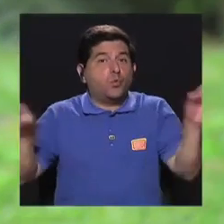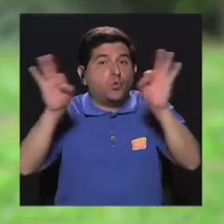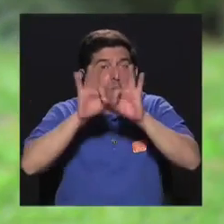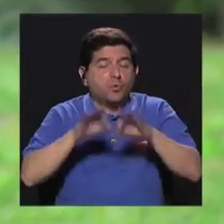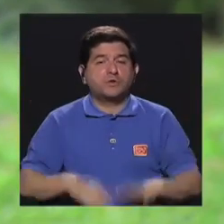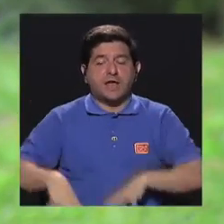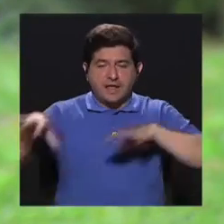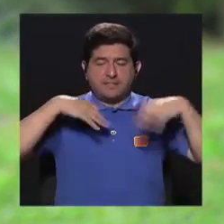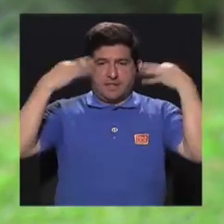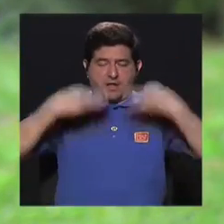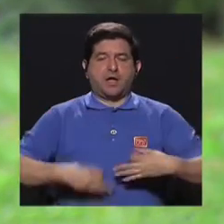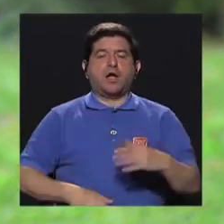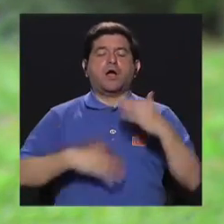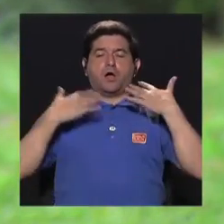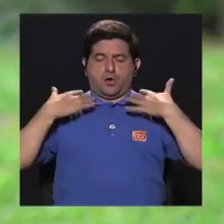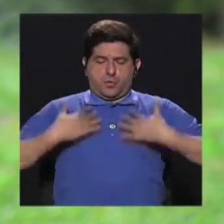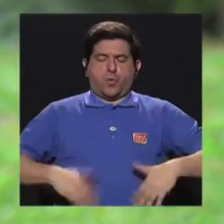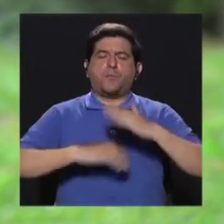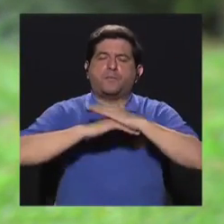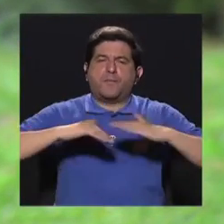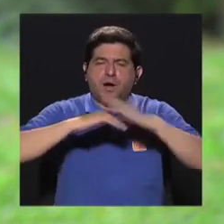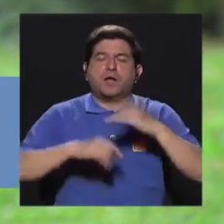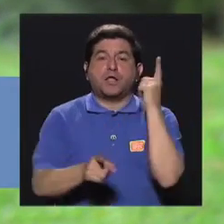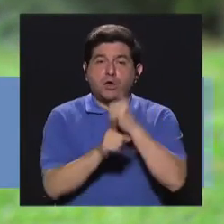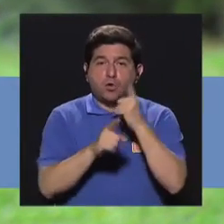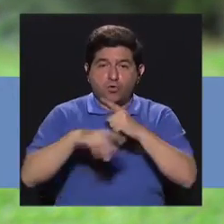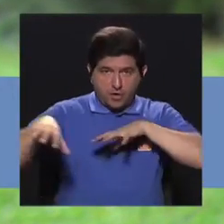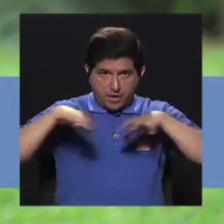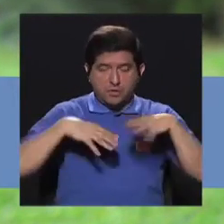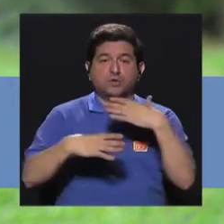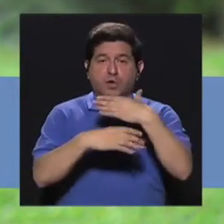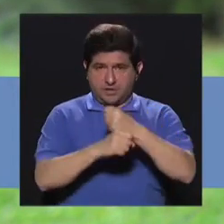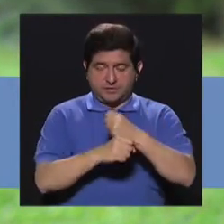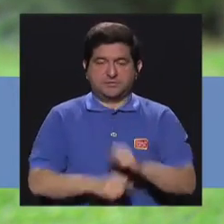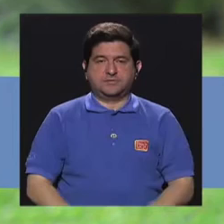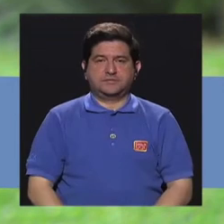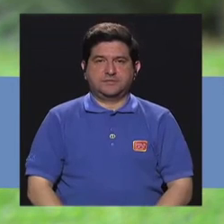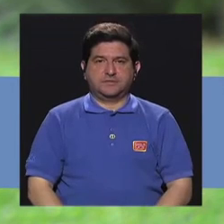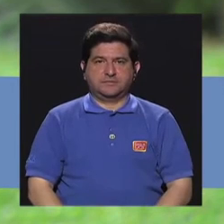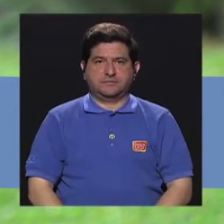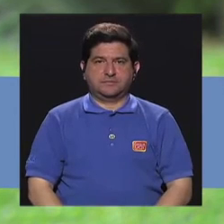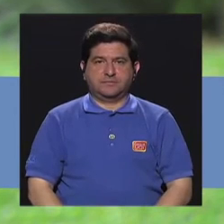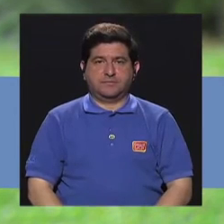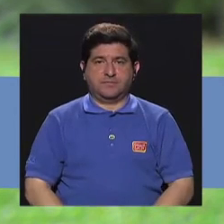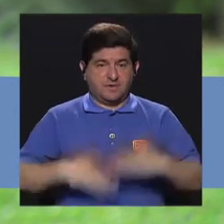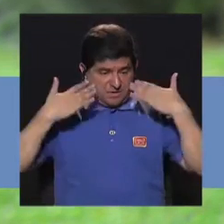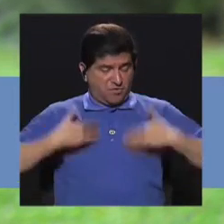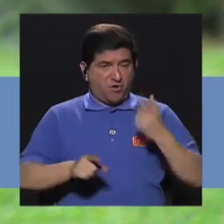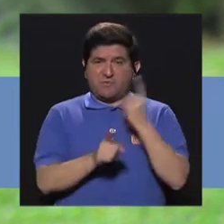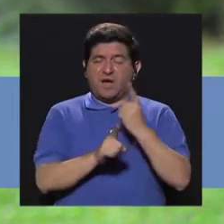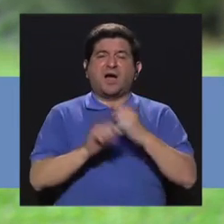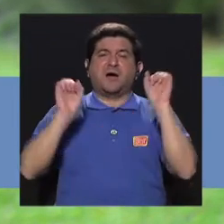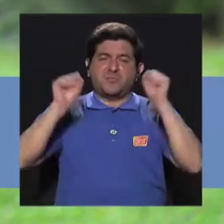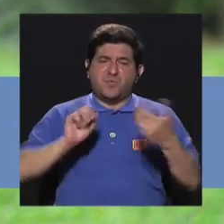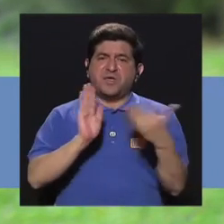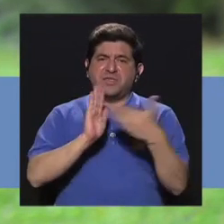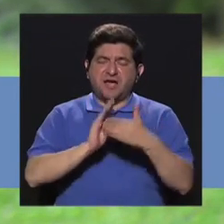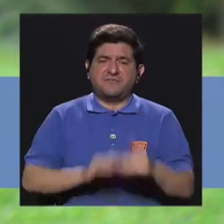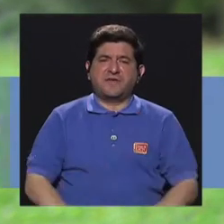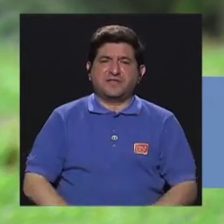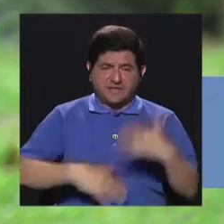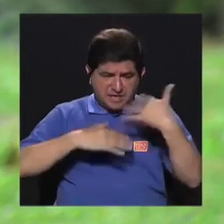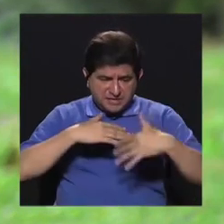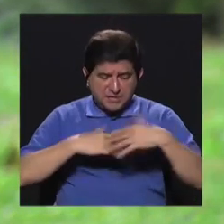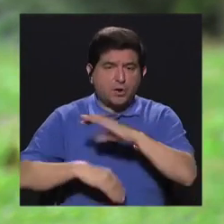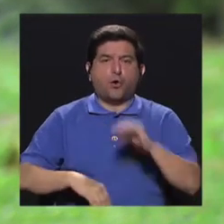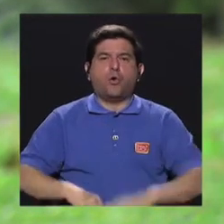Es importante que al realizar actividad física utilicen ropa cómoda y adecuada para el ejercicio que van a realizar. Si la ropa no es la adecuada puede afectar nuestra